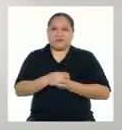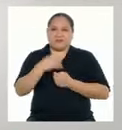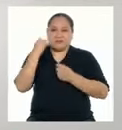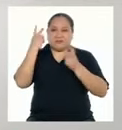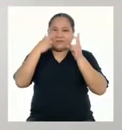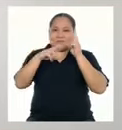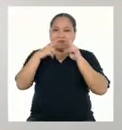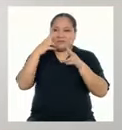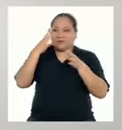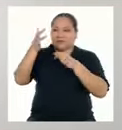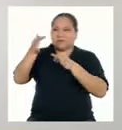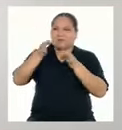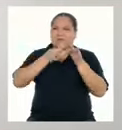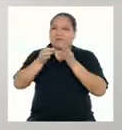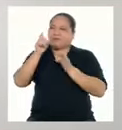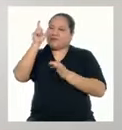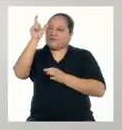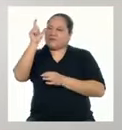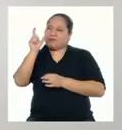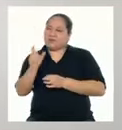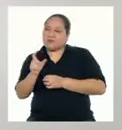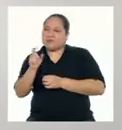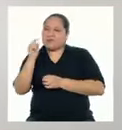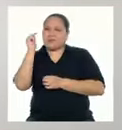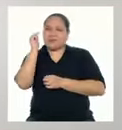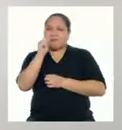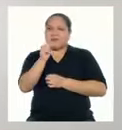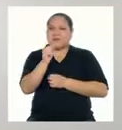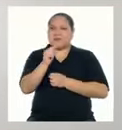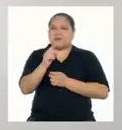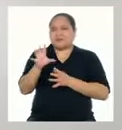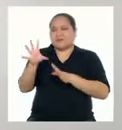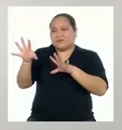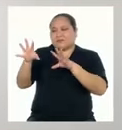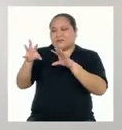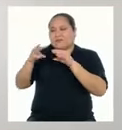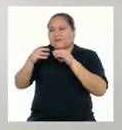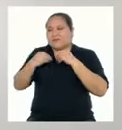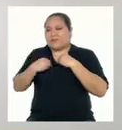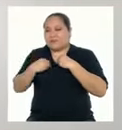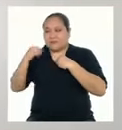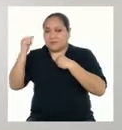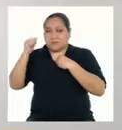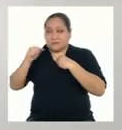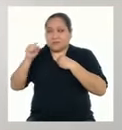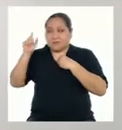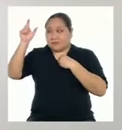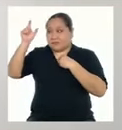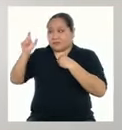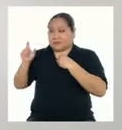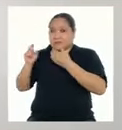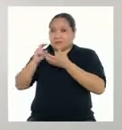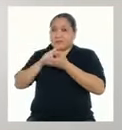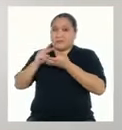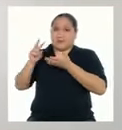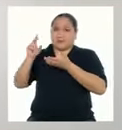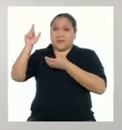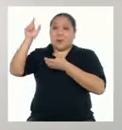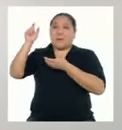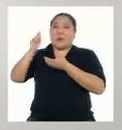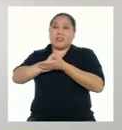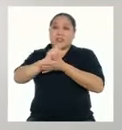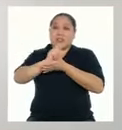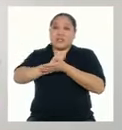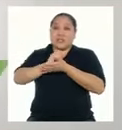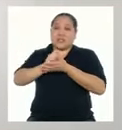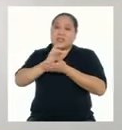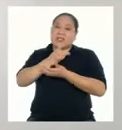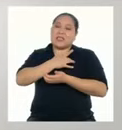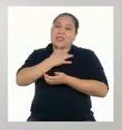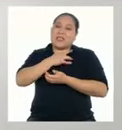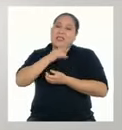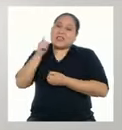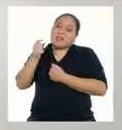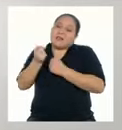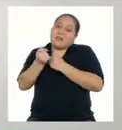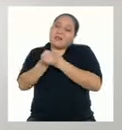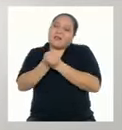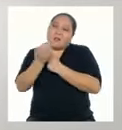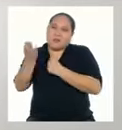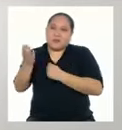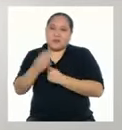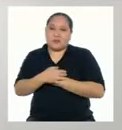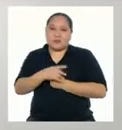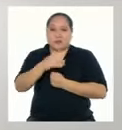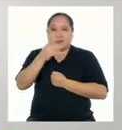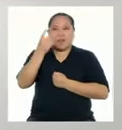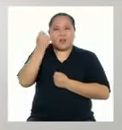vemos que se describe a una persona por la cual asumimos que la o el autor siente ese amor ¿Pueden